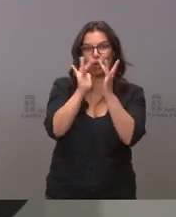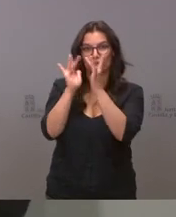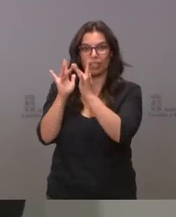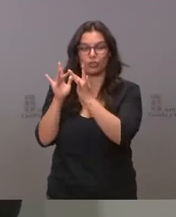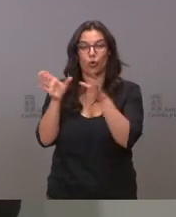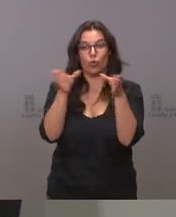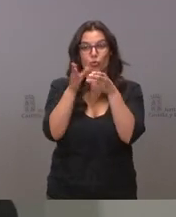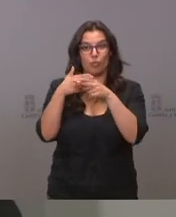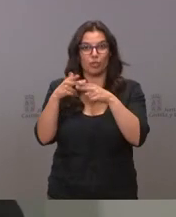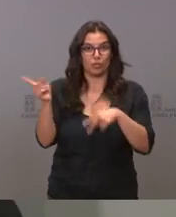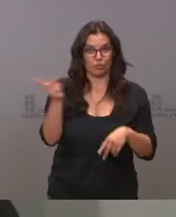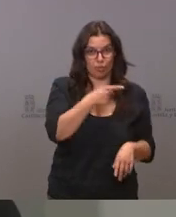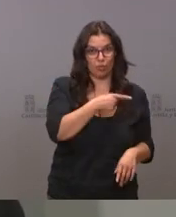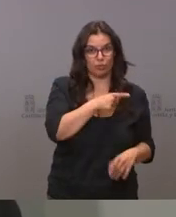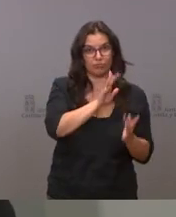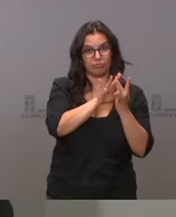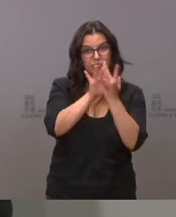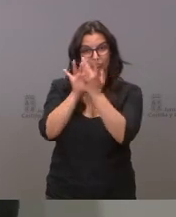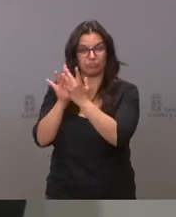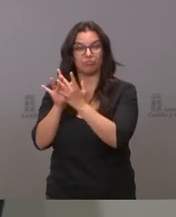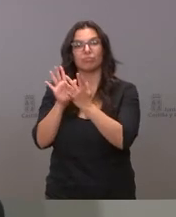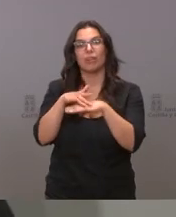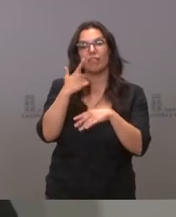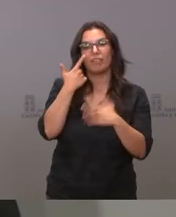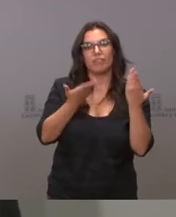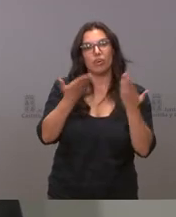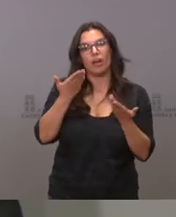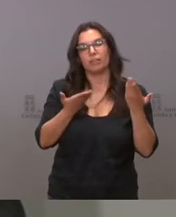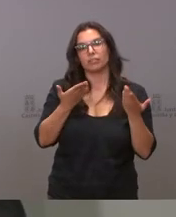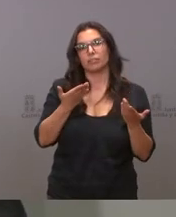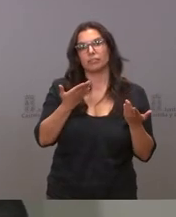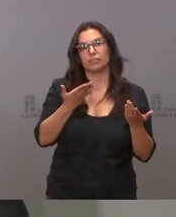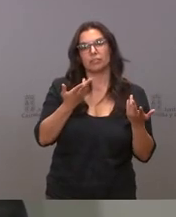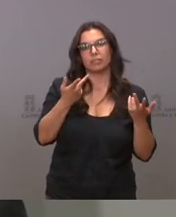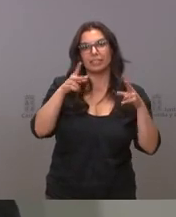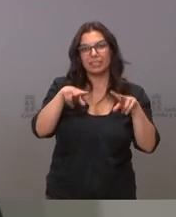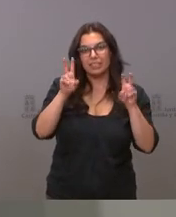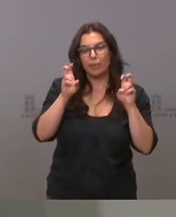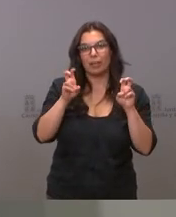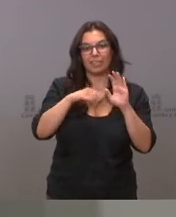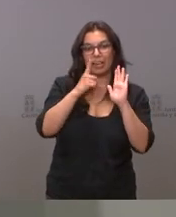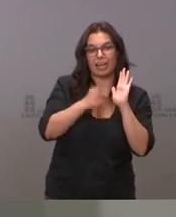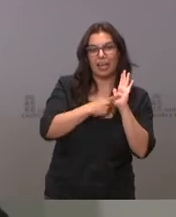todos los grupos parlamentarios para evaluar las posibilidades que tienen en su tramitación